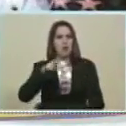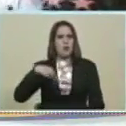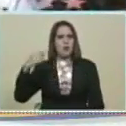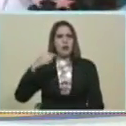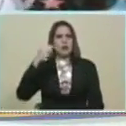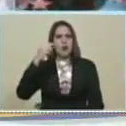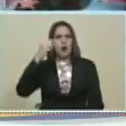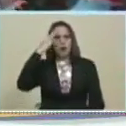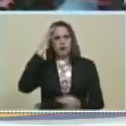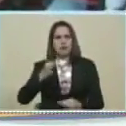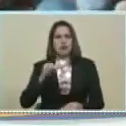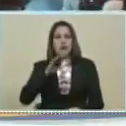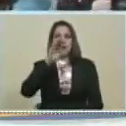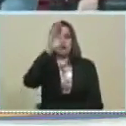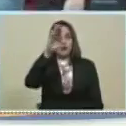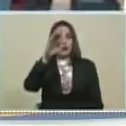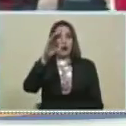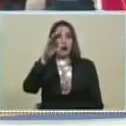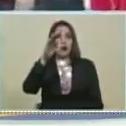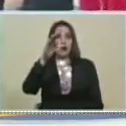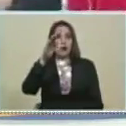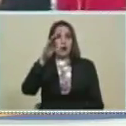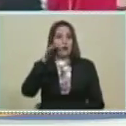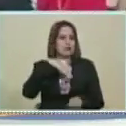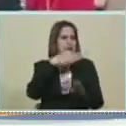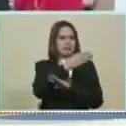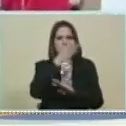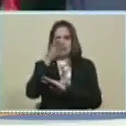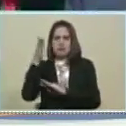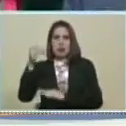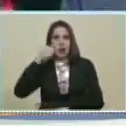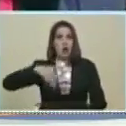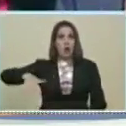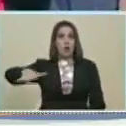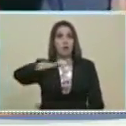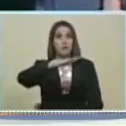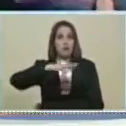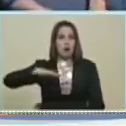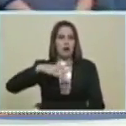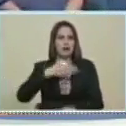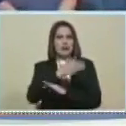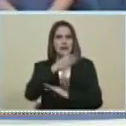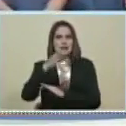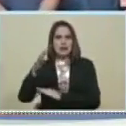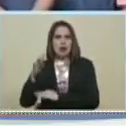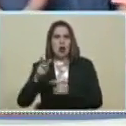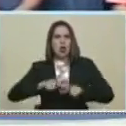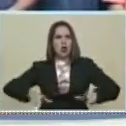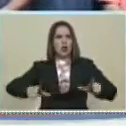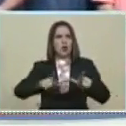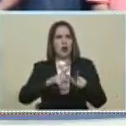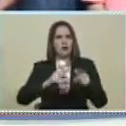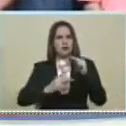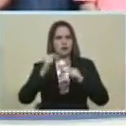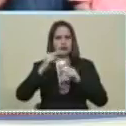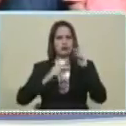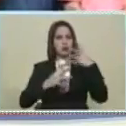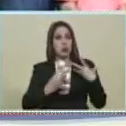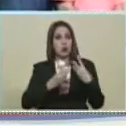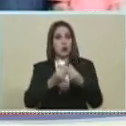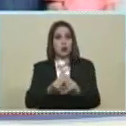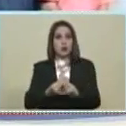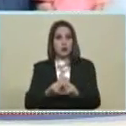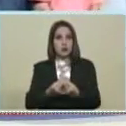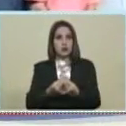tener Un capítulo Especial De estar Recorriendo Todos los pueblos Todos los sectores Y construir En conjunto Lo que será